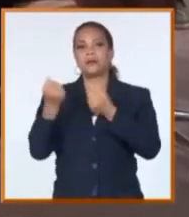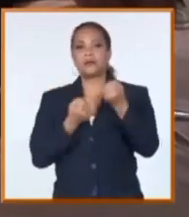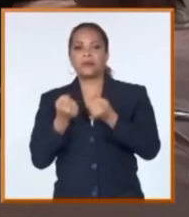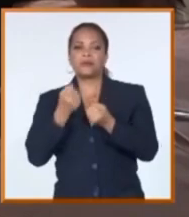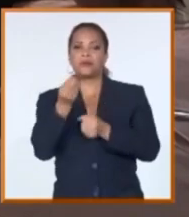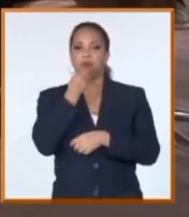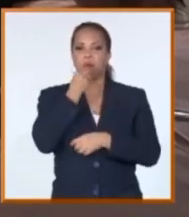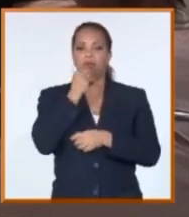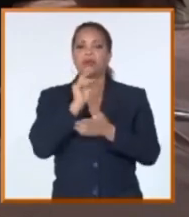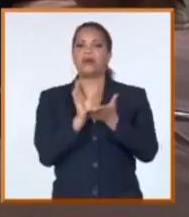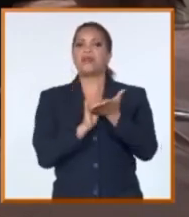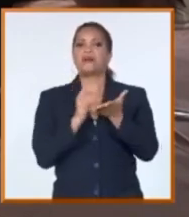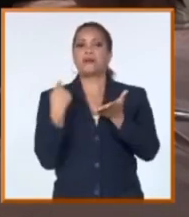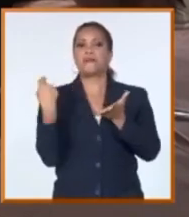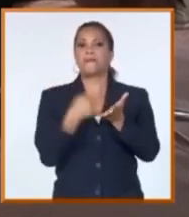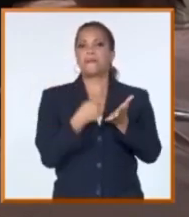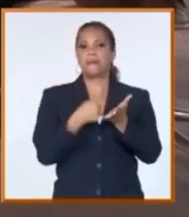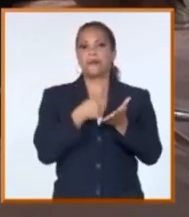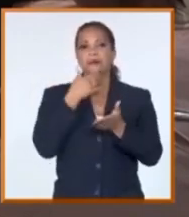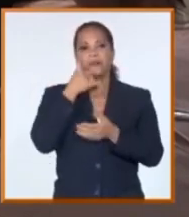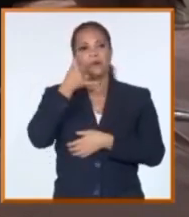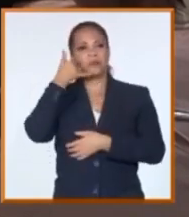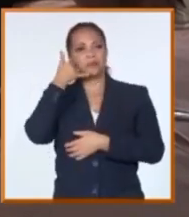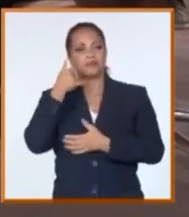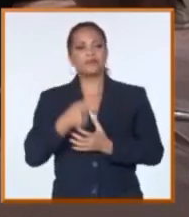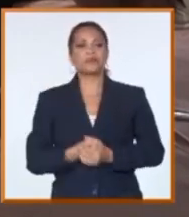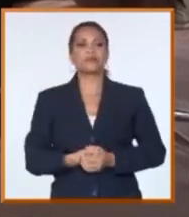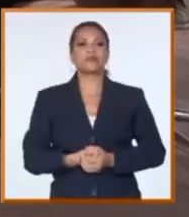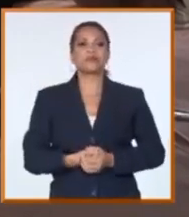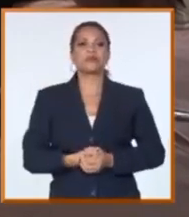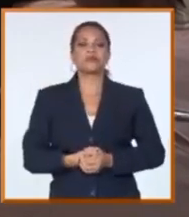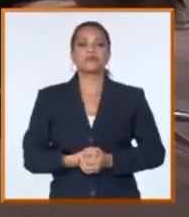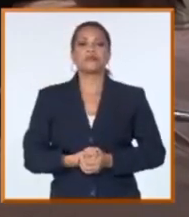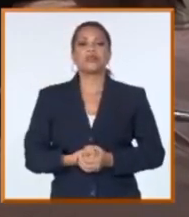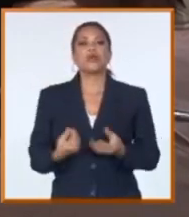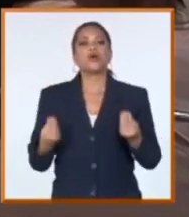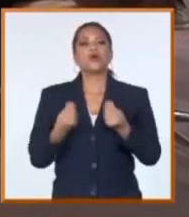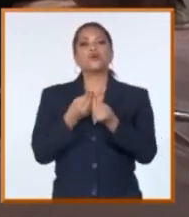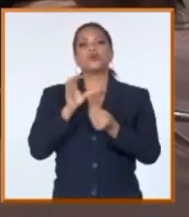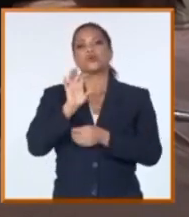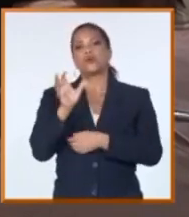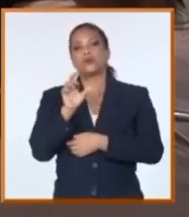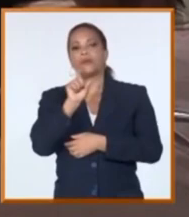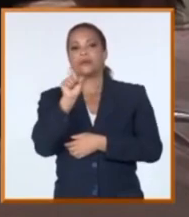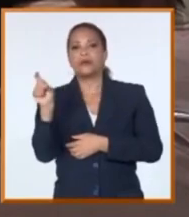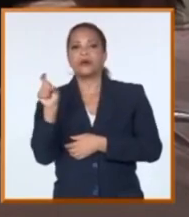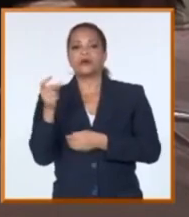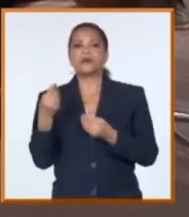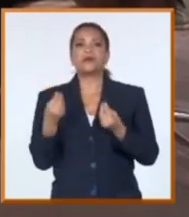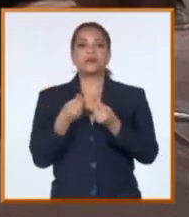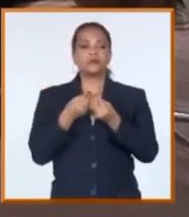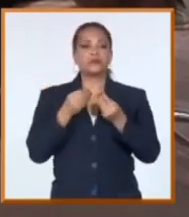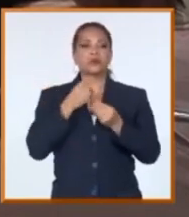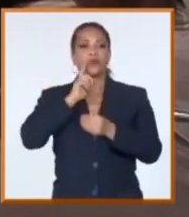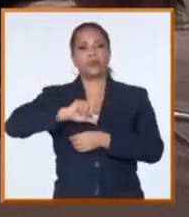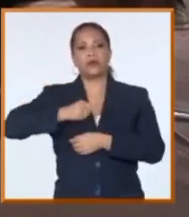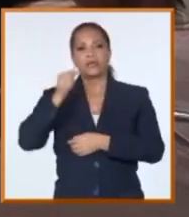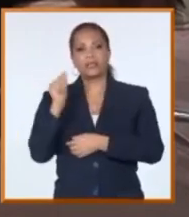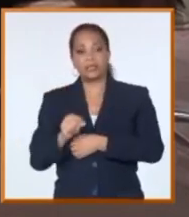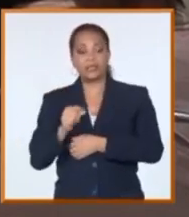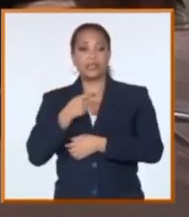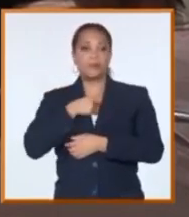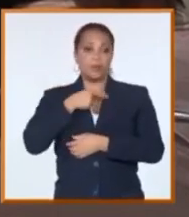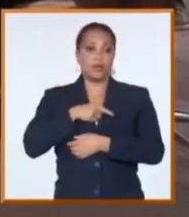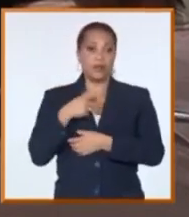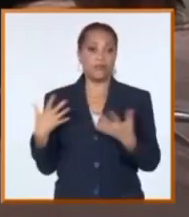cual, nos parece que continuando este sistema de trabajo, de conjunto con el banco, de conjunto igualmente con los artistas que se tienen